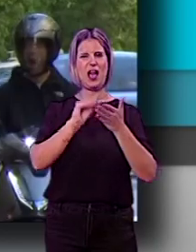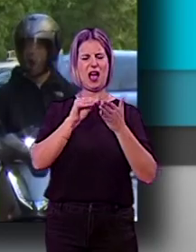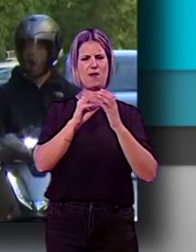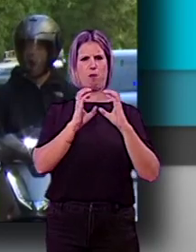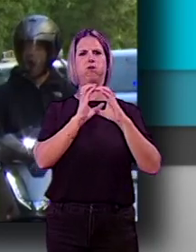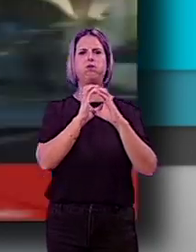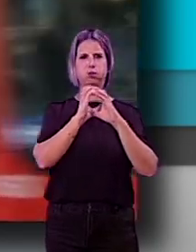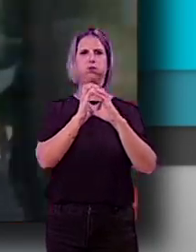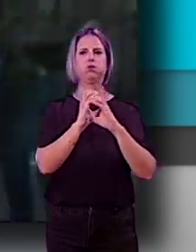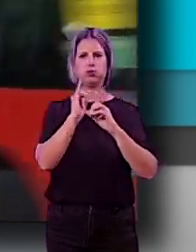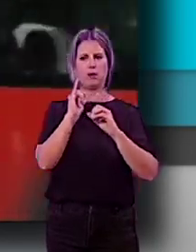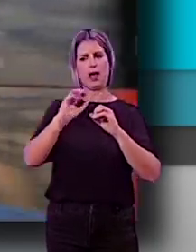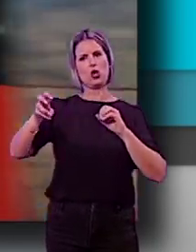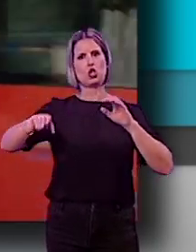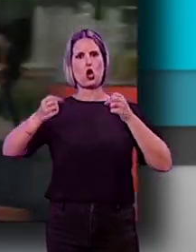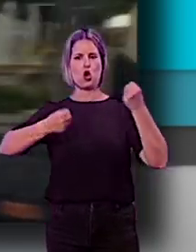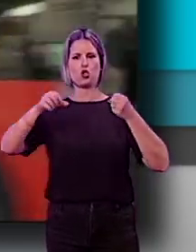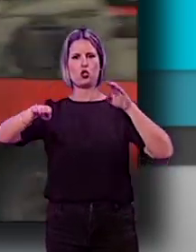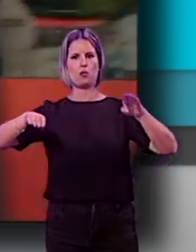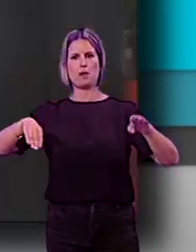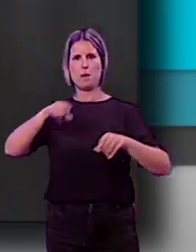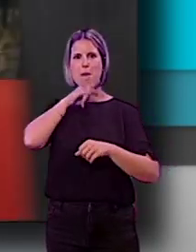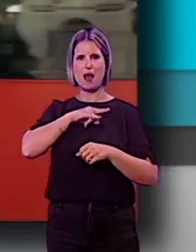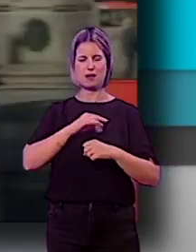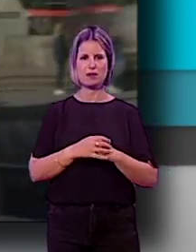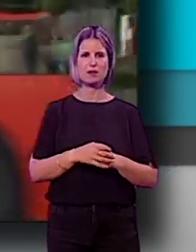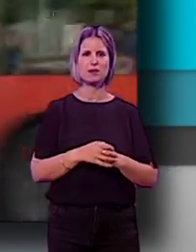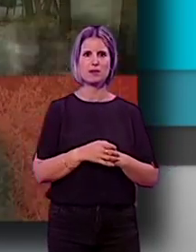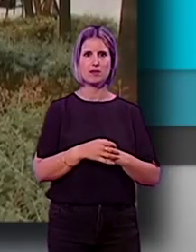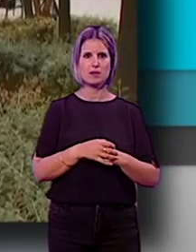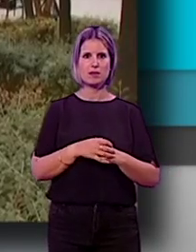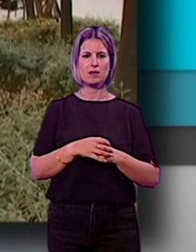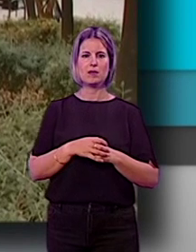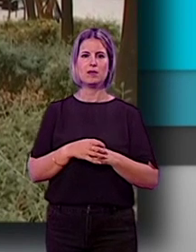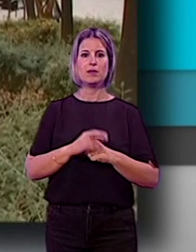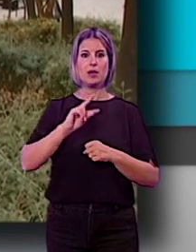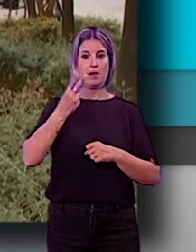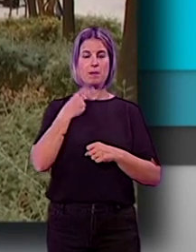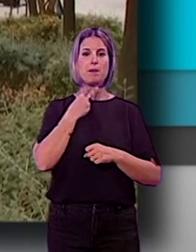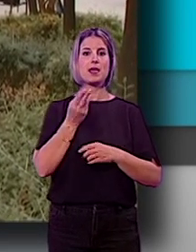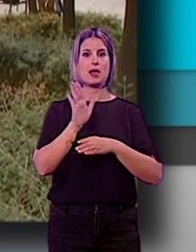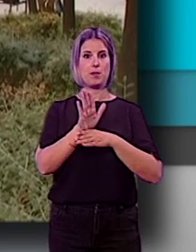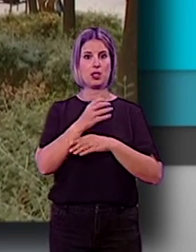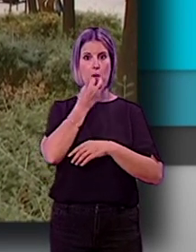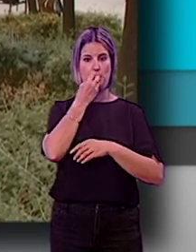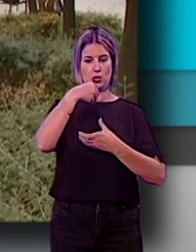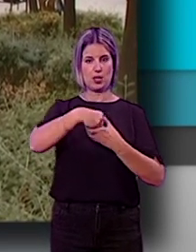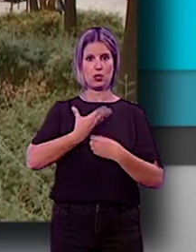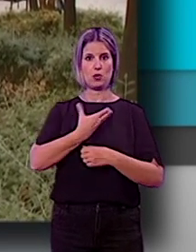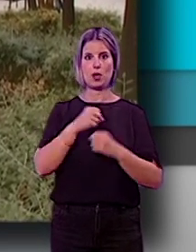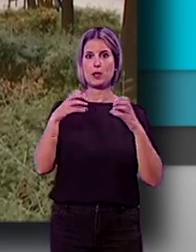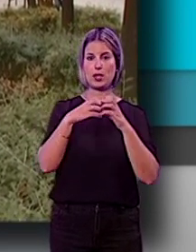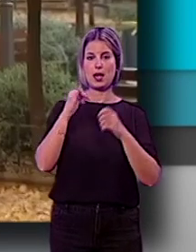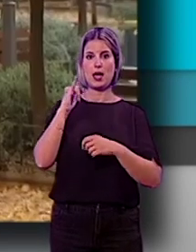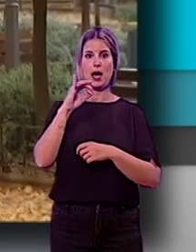bloqueados ante la presencia de vehículos indebidamente estacionados. El viceportavoz del PSOE en el ayuntamiento, Jacobo Calvo,